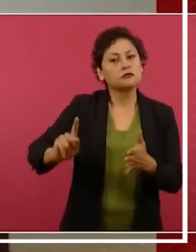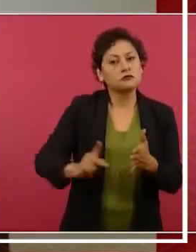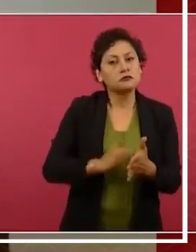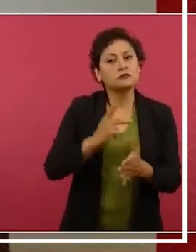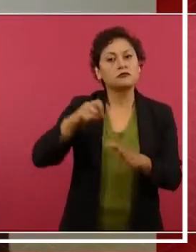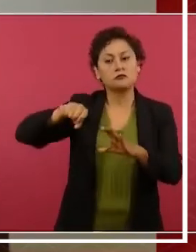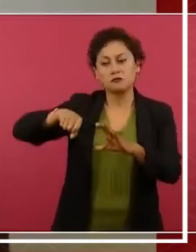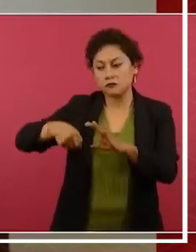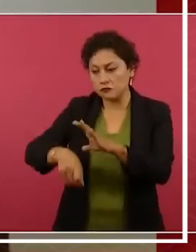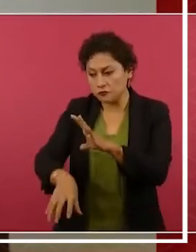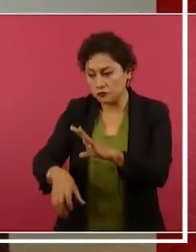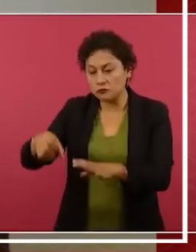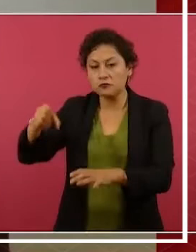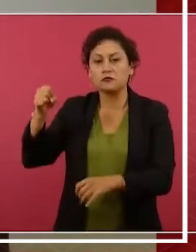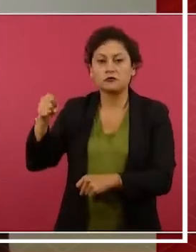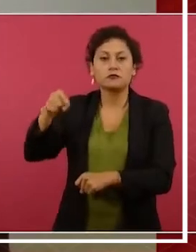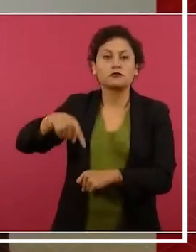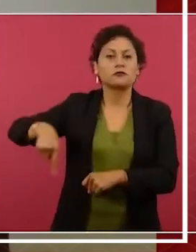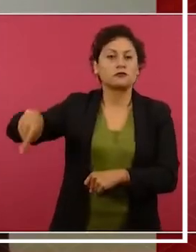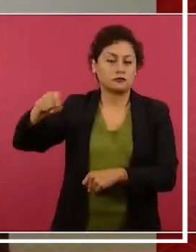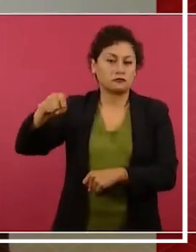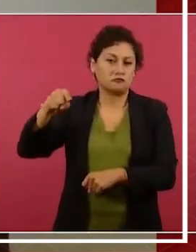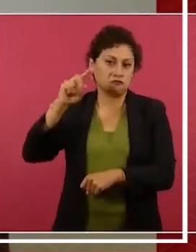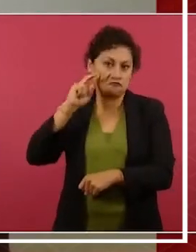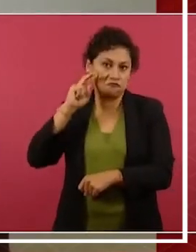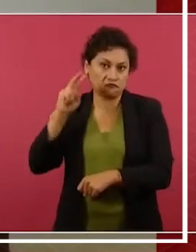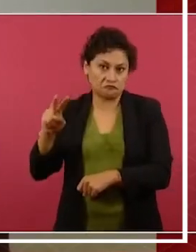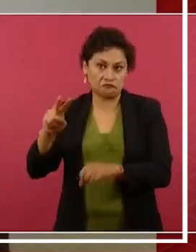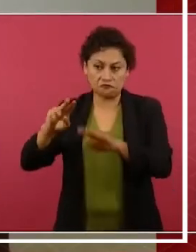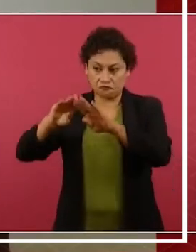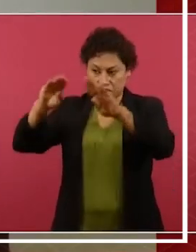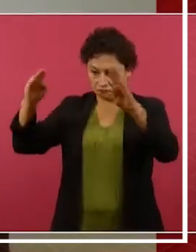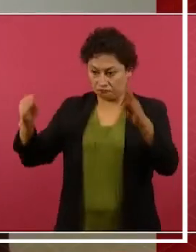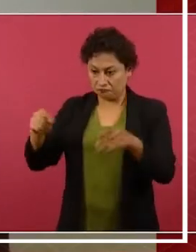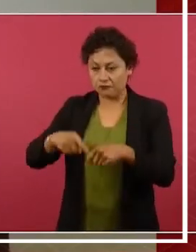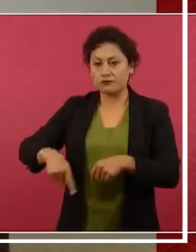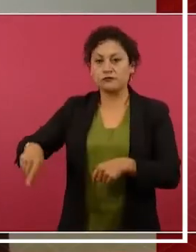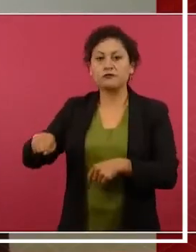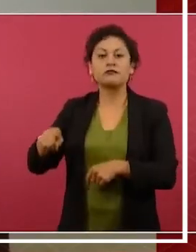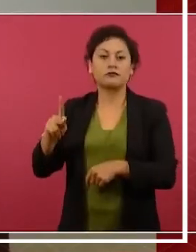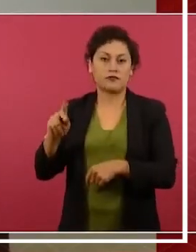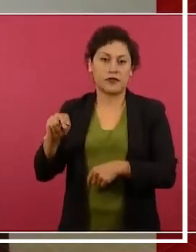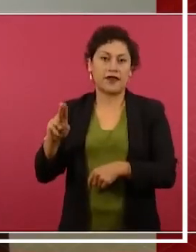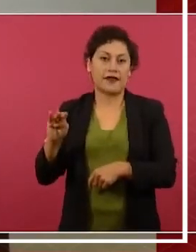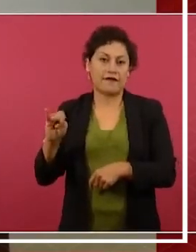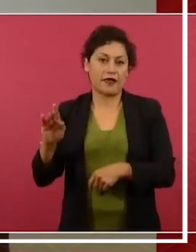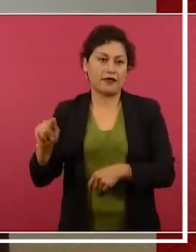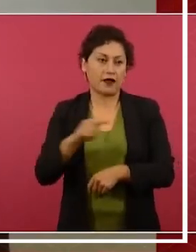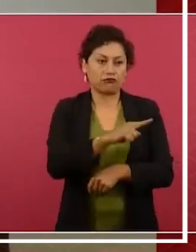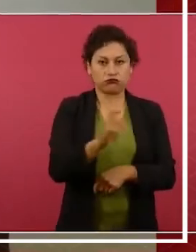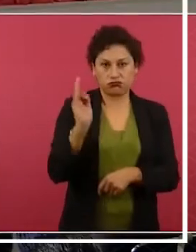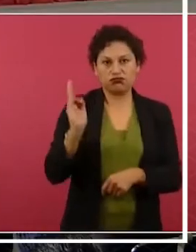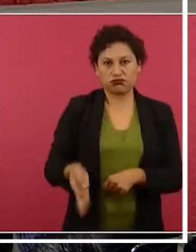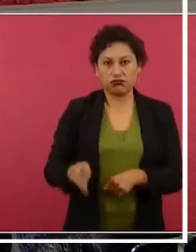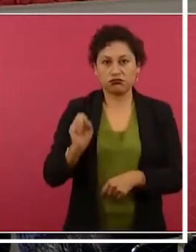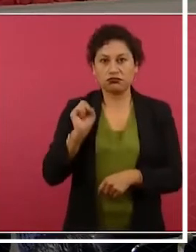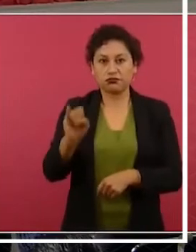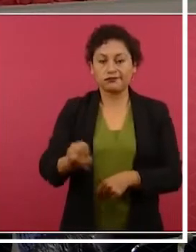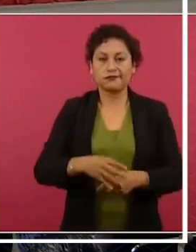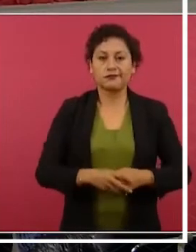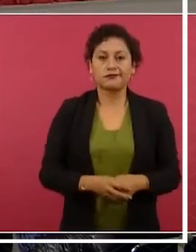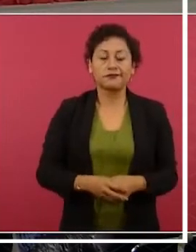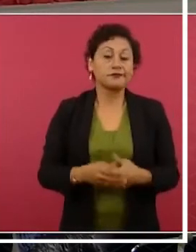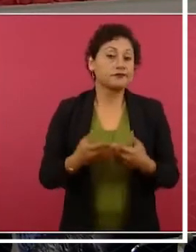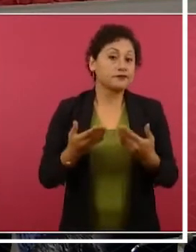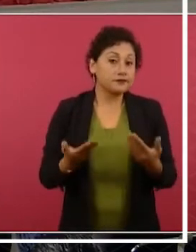un tajo a cielo abierto aquí en la mina de Pinabete. Asimismo, cuando se